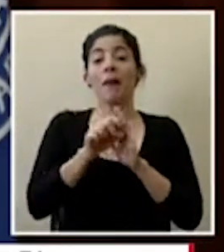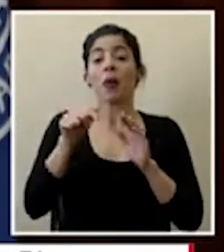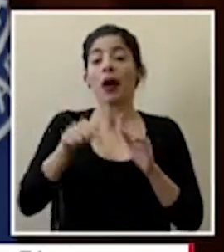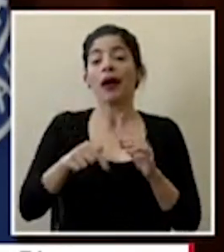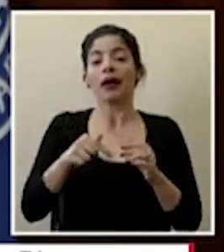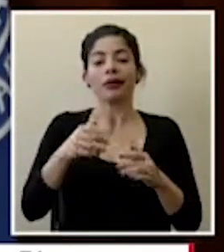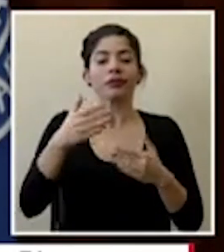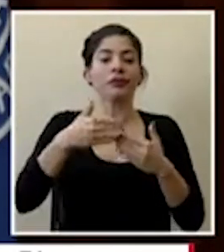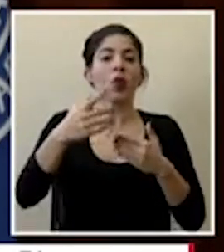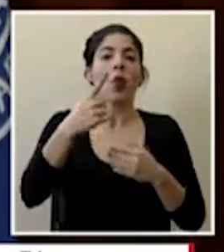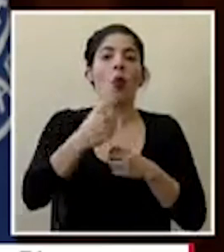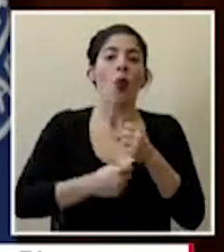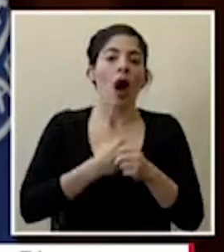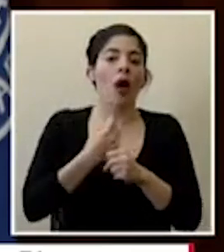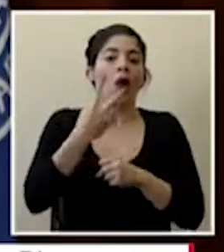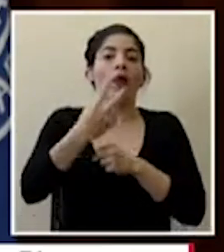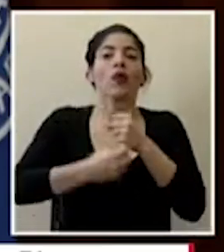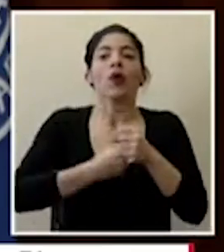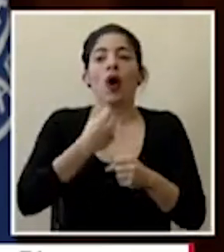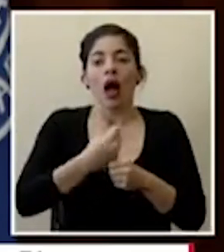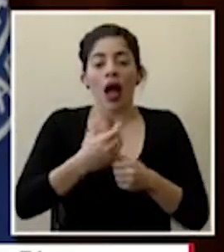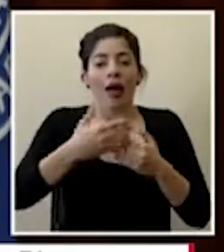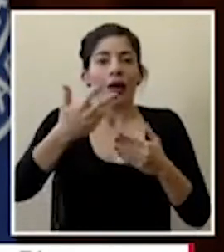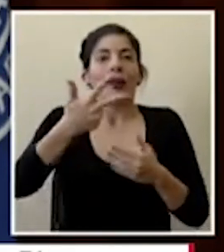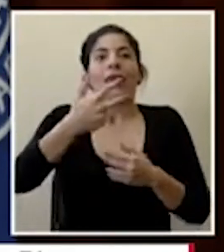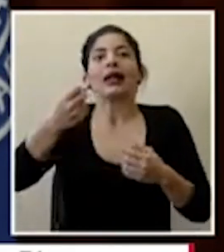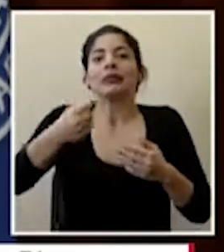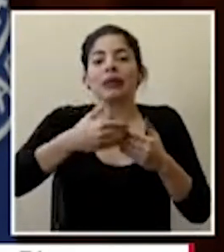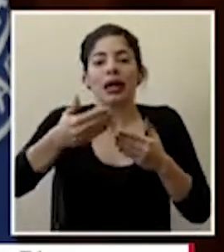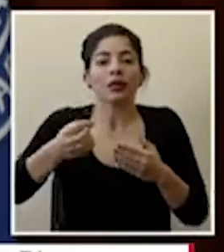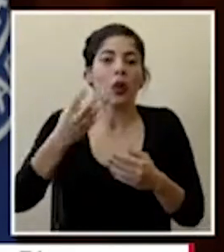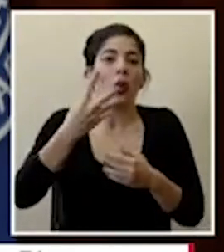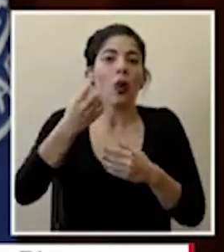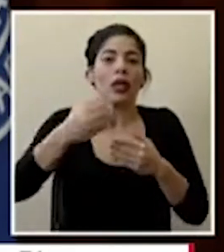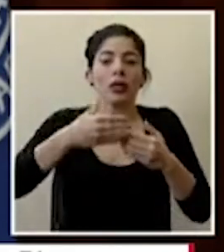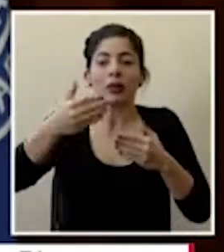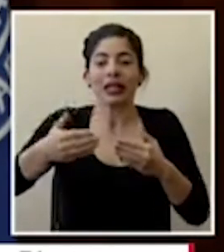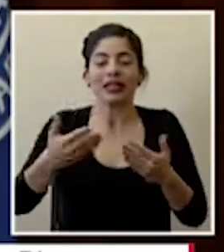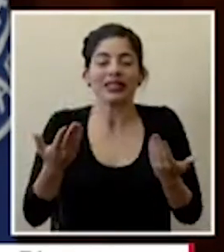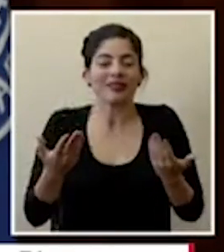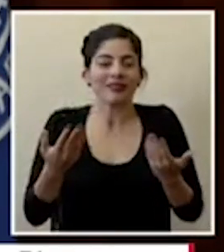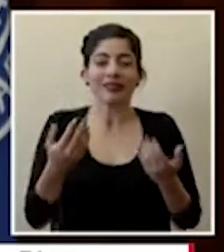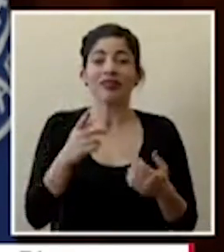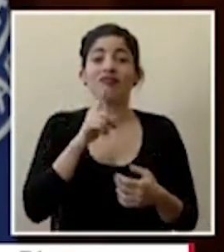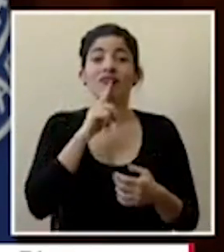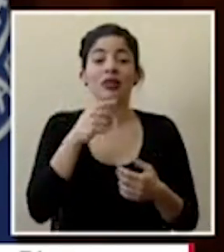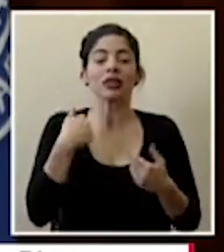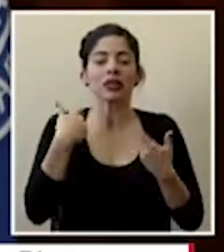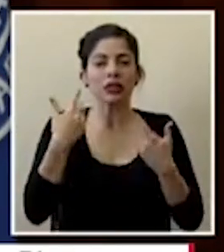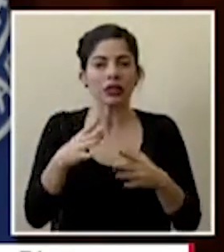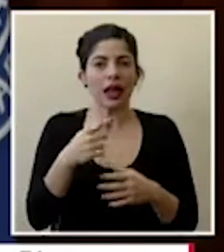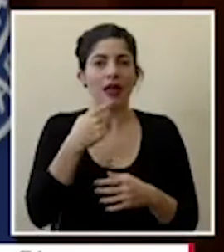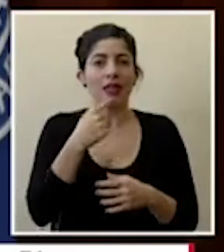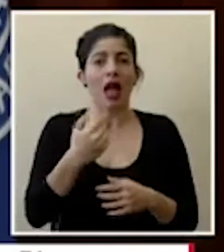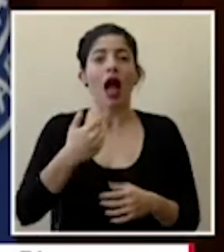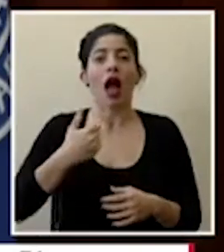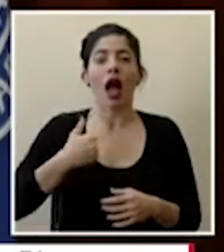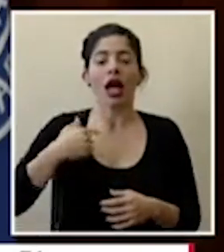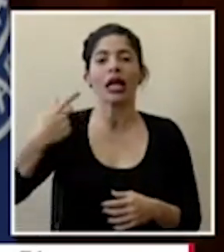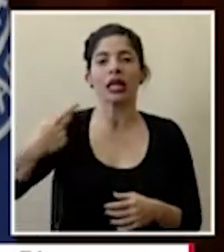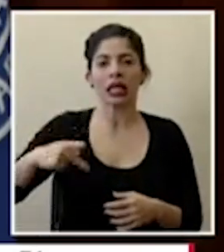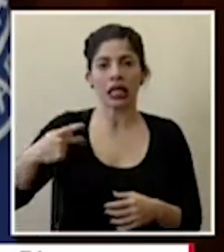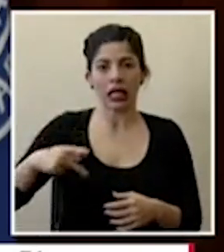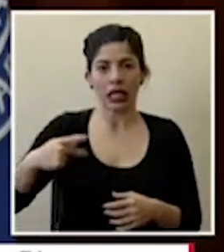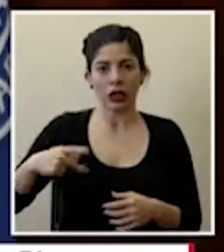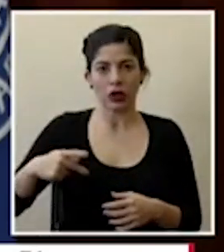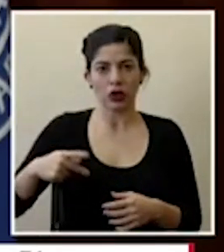por un año dos años más o tres meses más o cuatro meses más sabemos que y yo los lo he indicado hay riesgo de